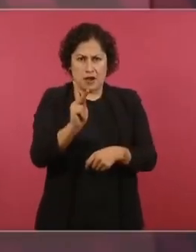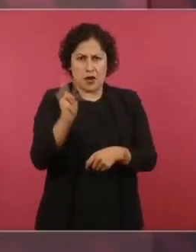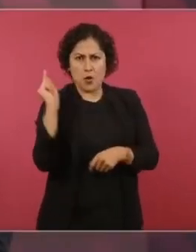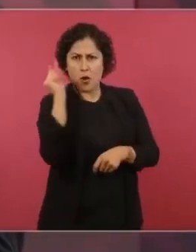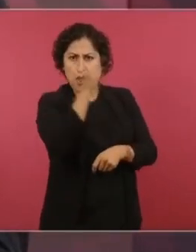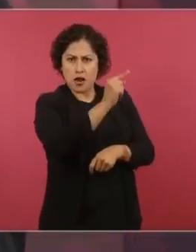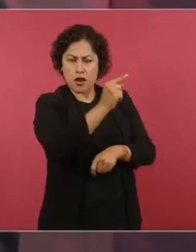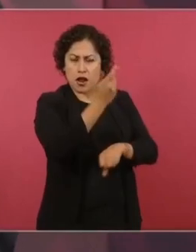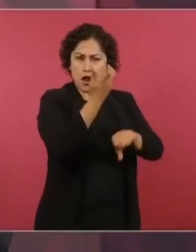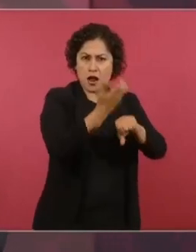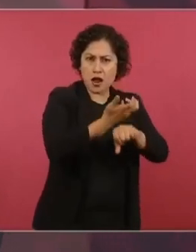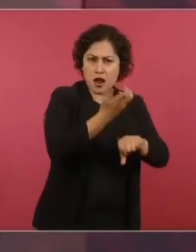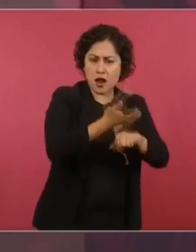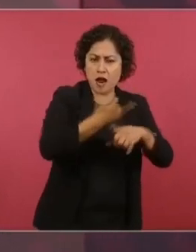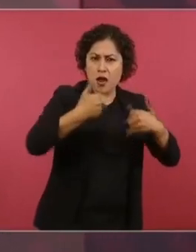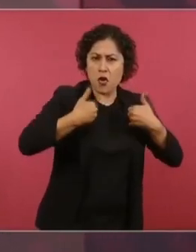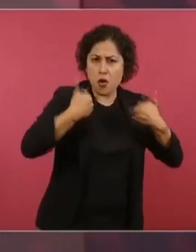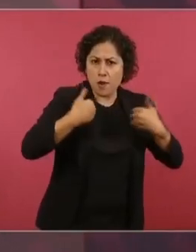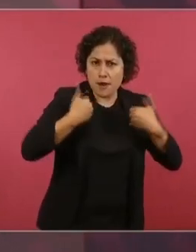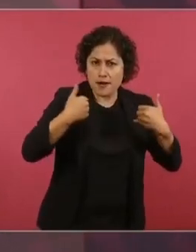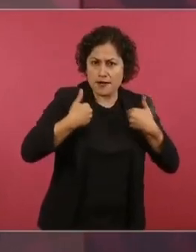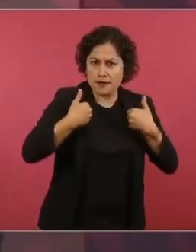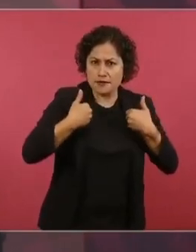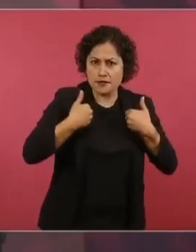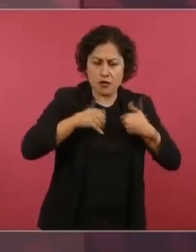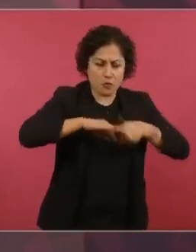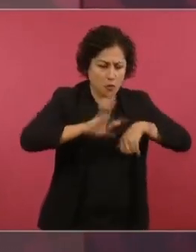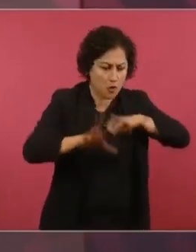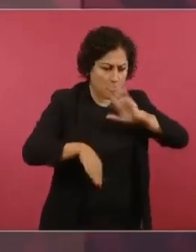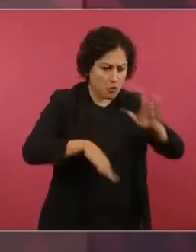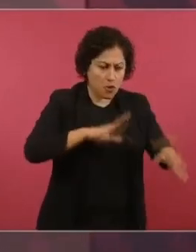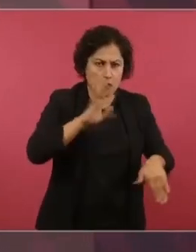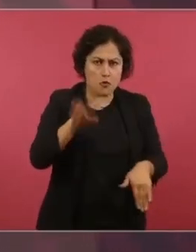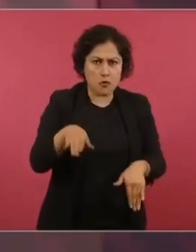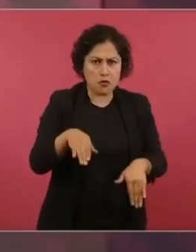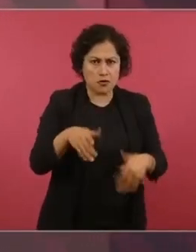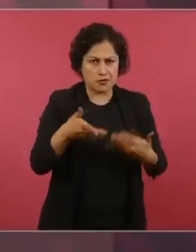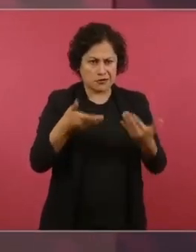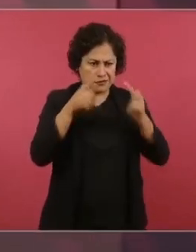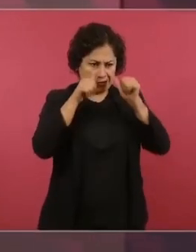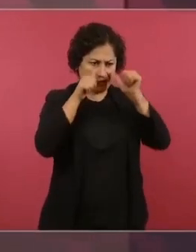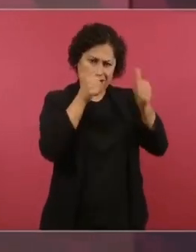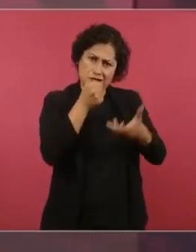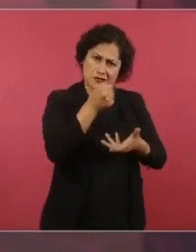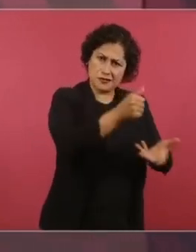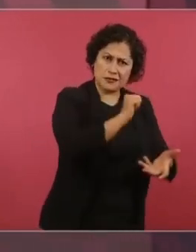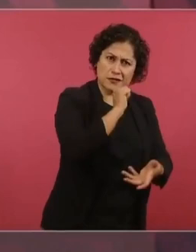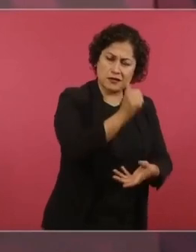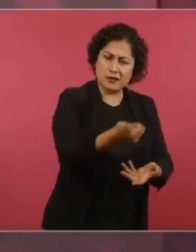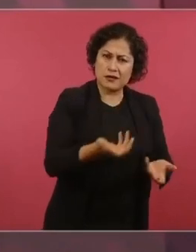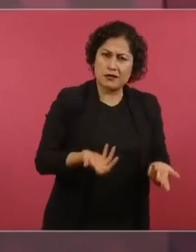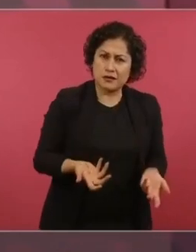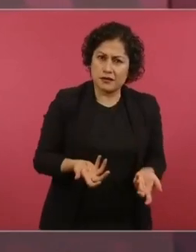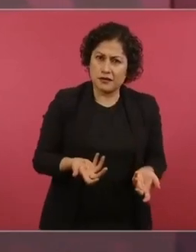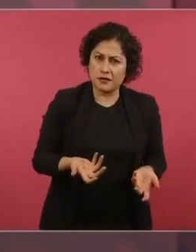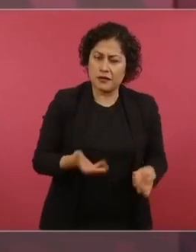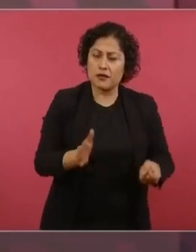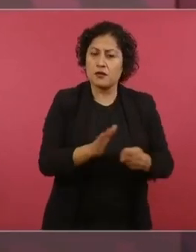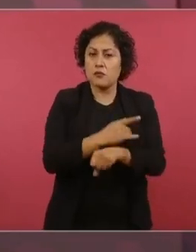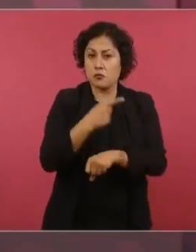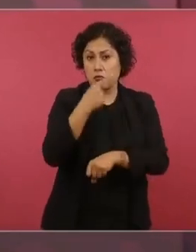que están padeciendo por el consumo de drogas,